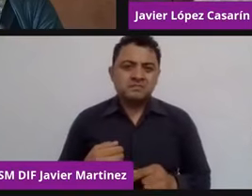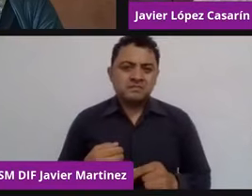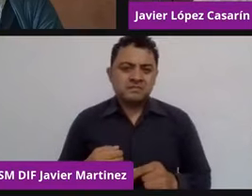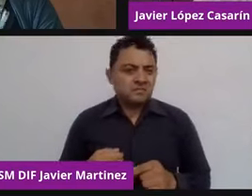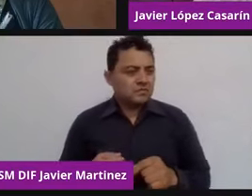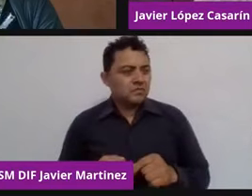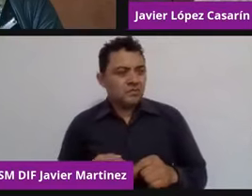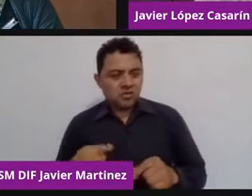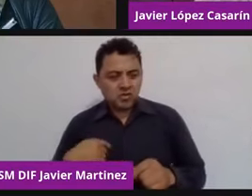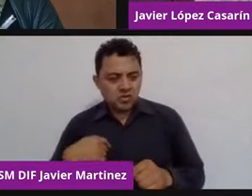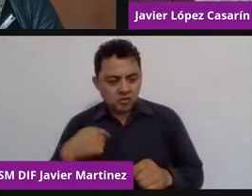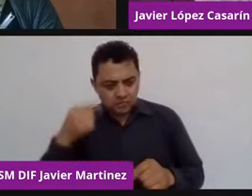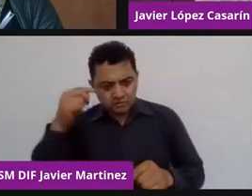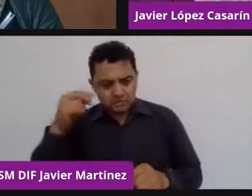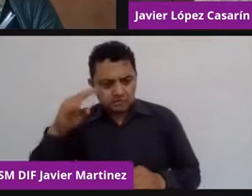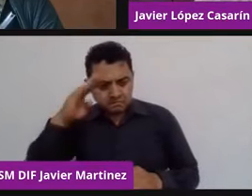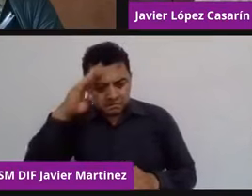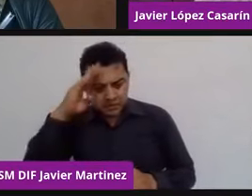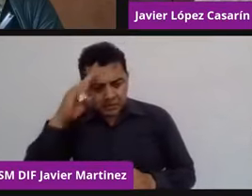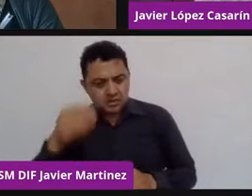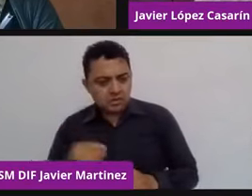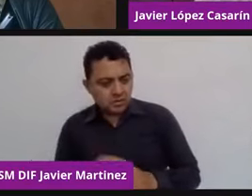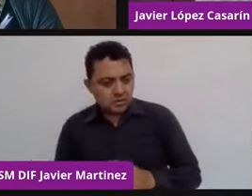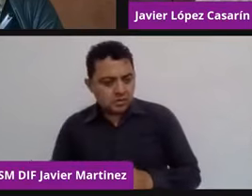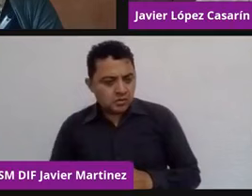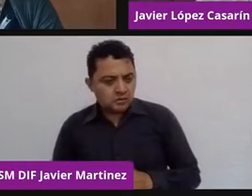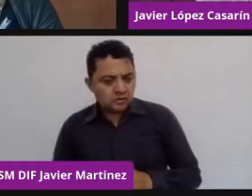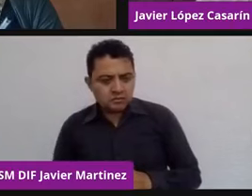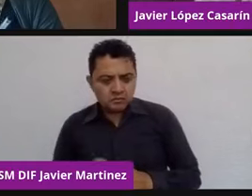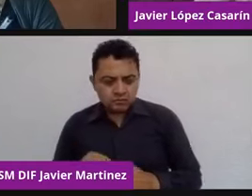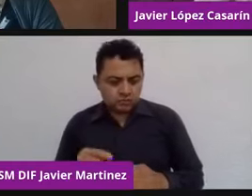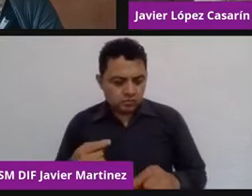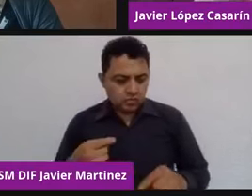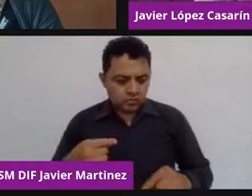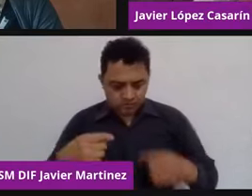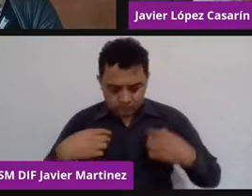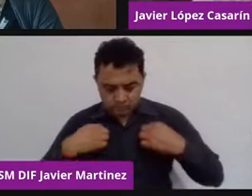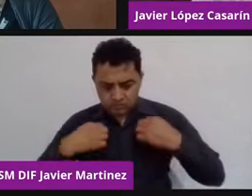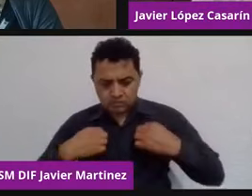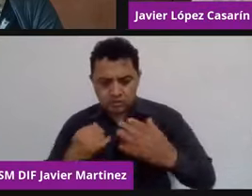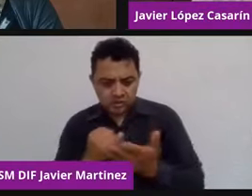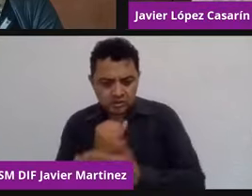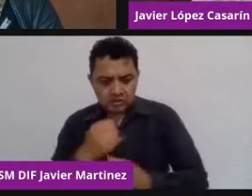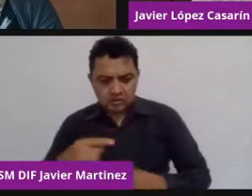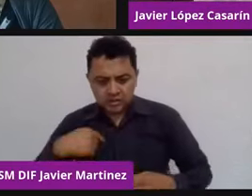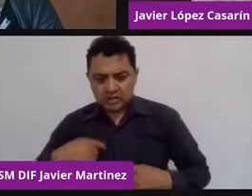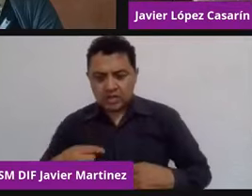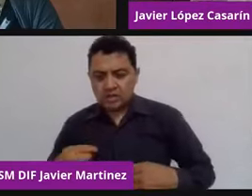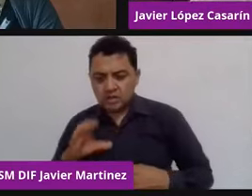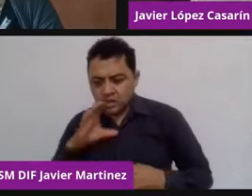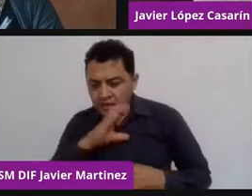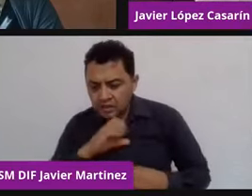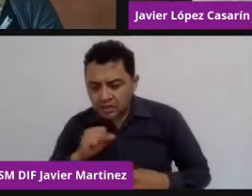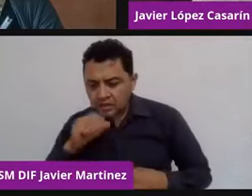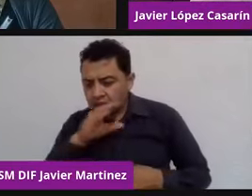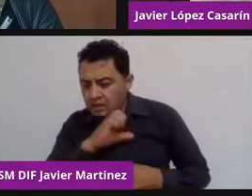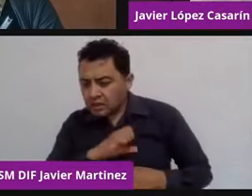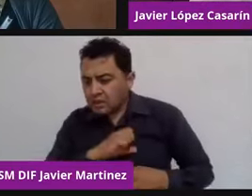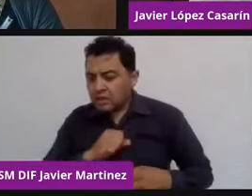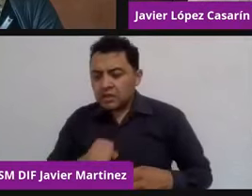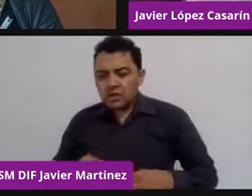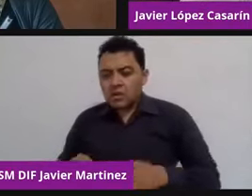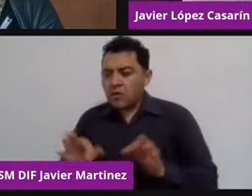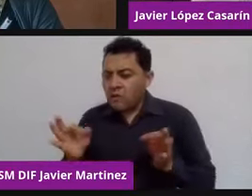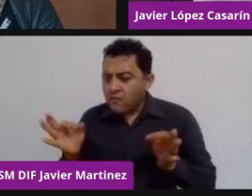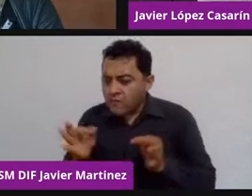fresca o no, si me mantiene caliente, frío, y sin conocer a fondo, pues ya estaré yo defendiendo